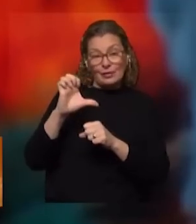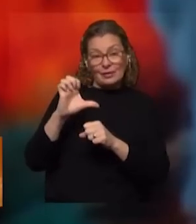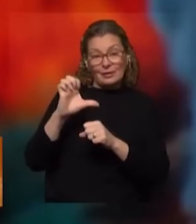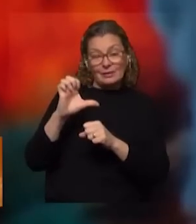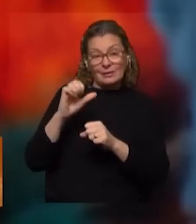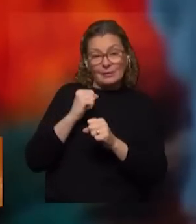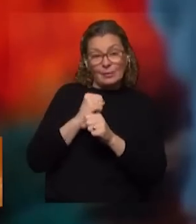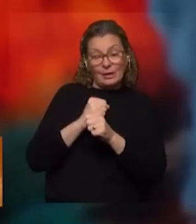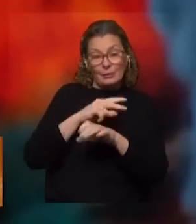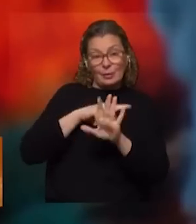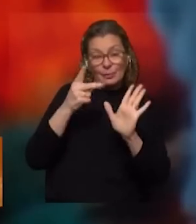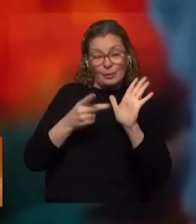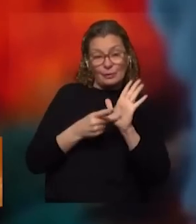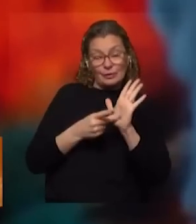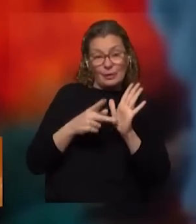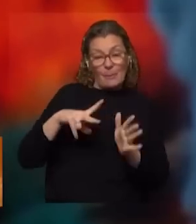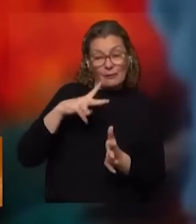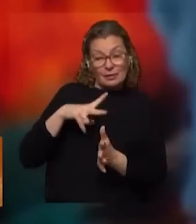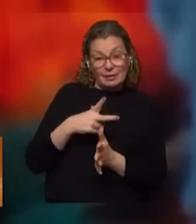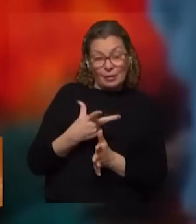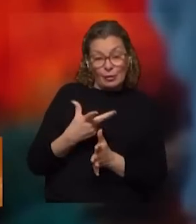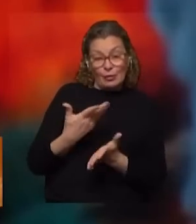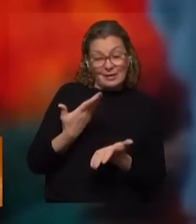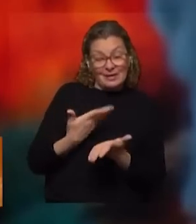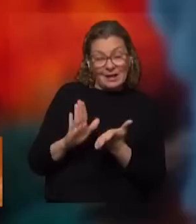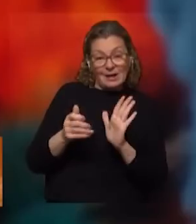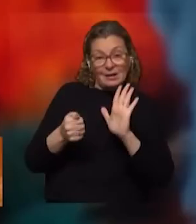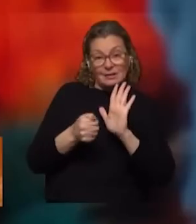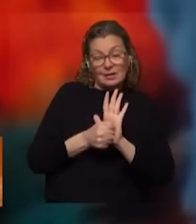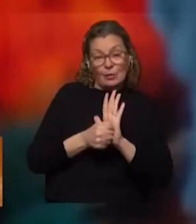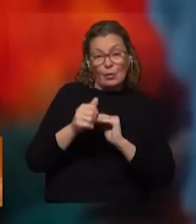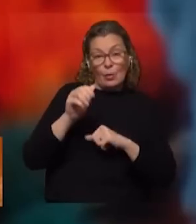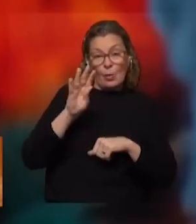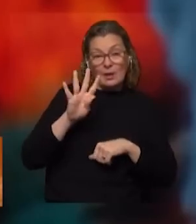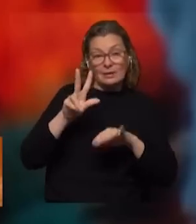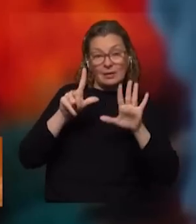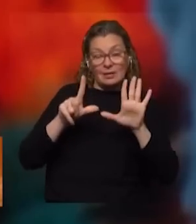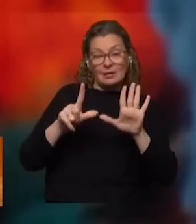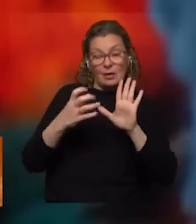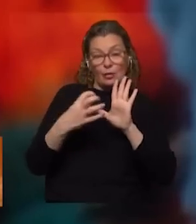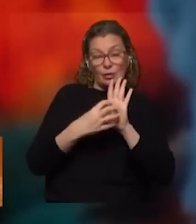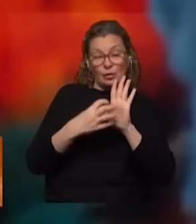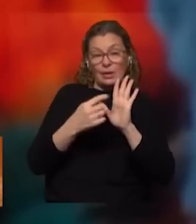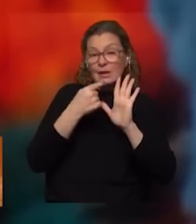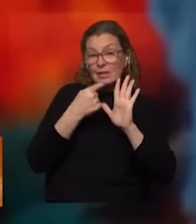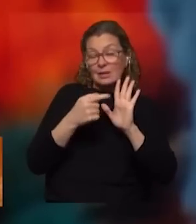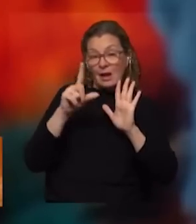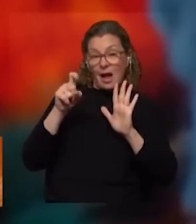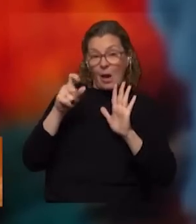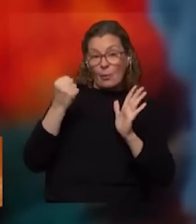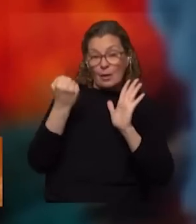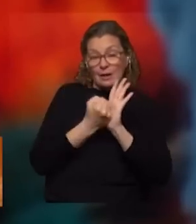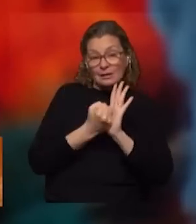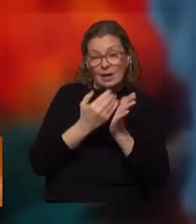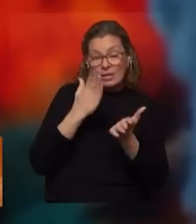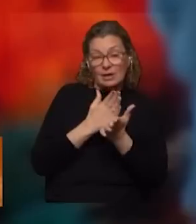nosotros este proyecto es privatizador, vulnera el artículo 47 de la Constitución, que es el artículo que dice que el agua debe ser garantizada